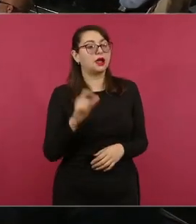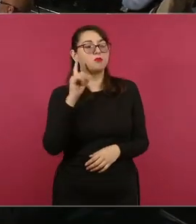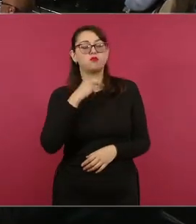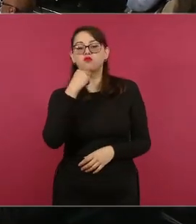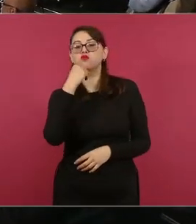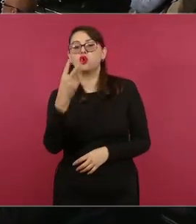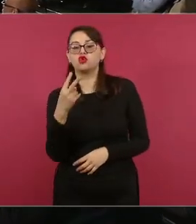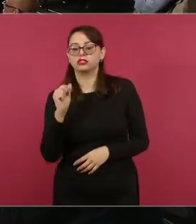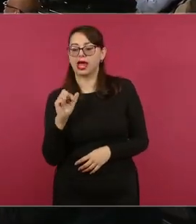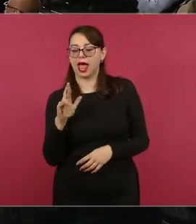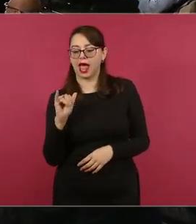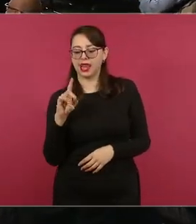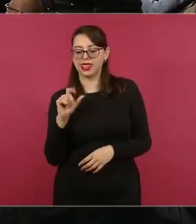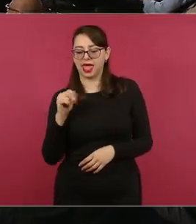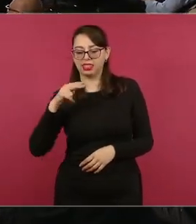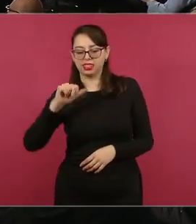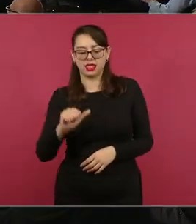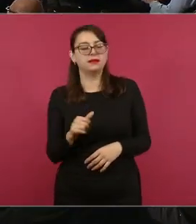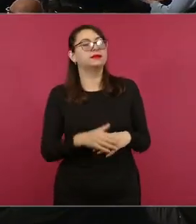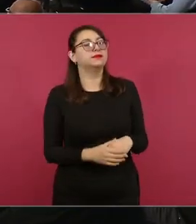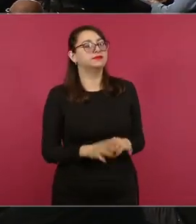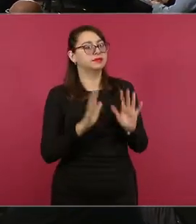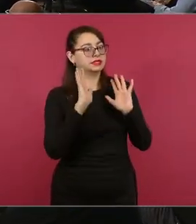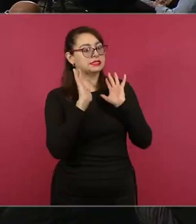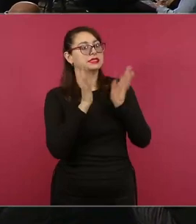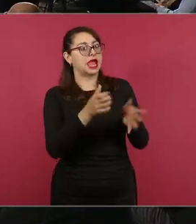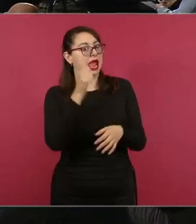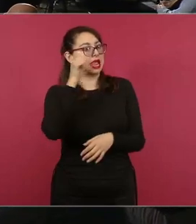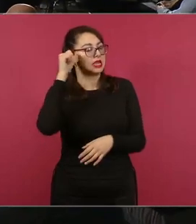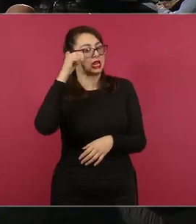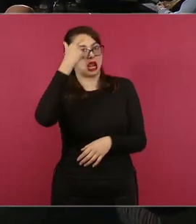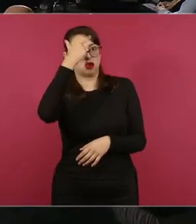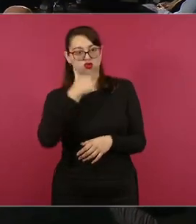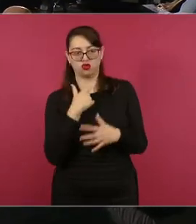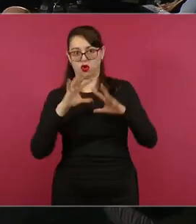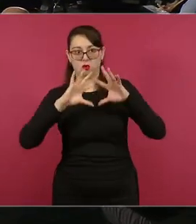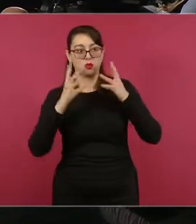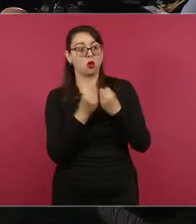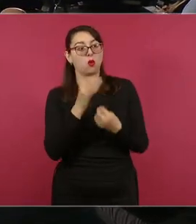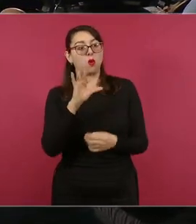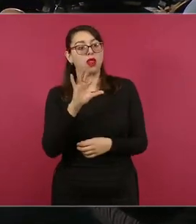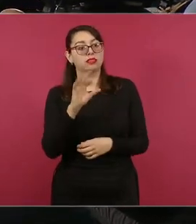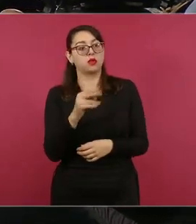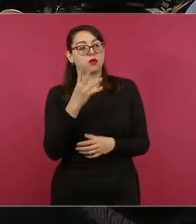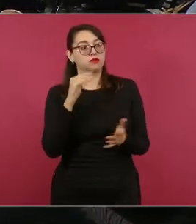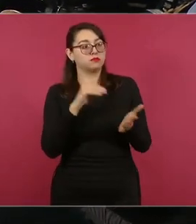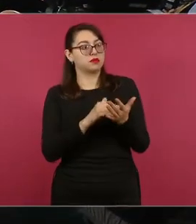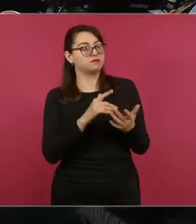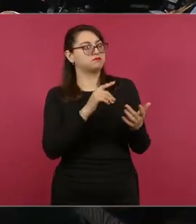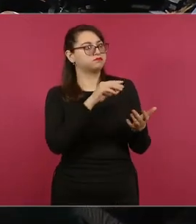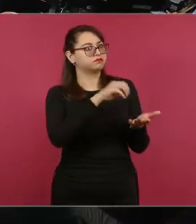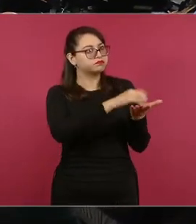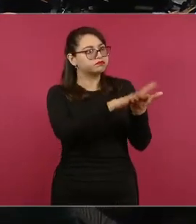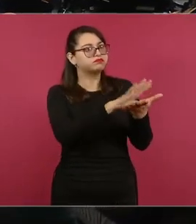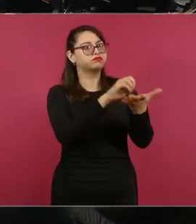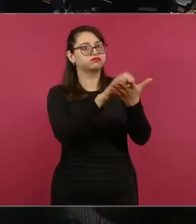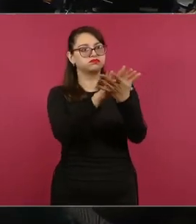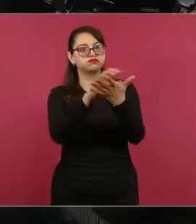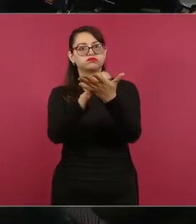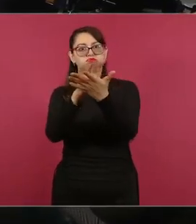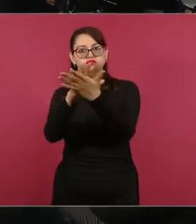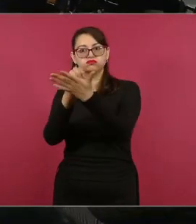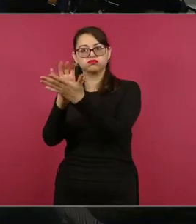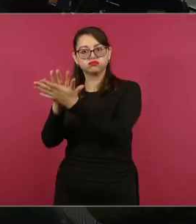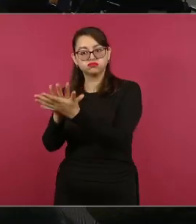32 mil 644 viviendas y pequeños y medianos comercios. Estamos realizando la